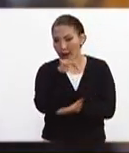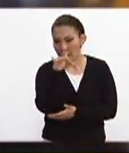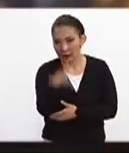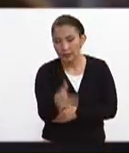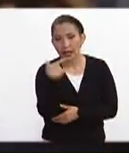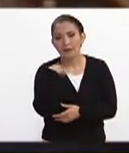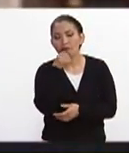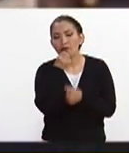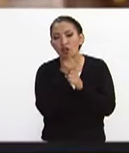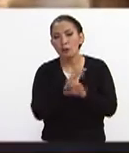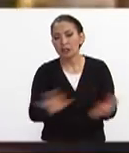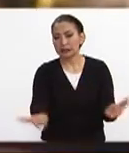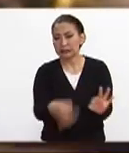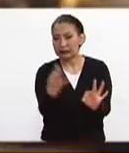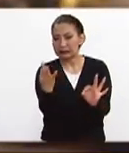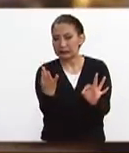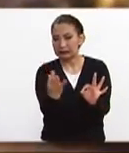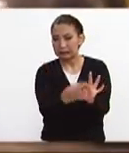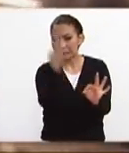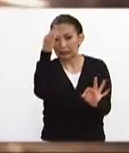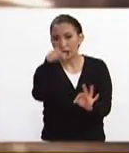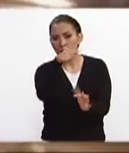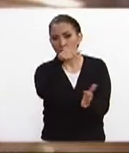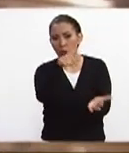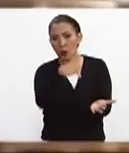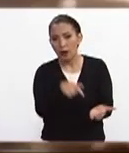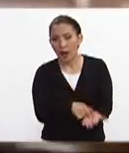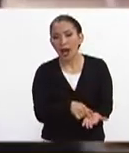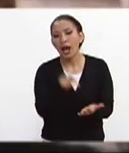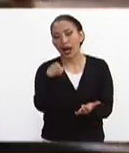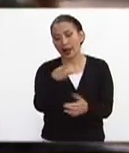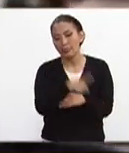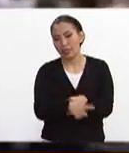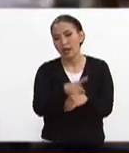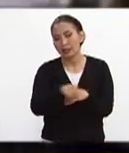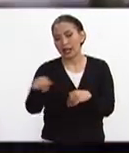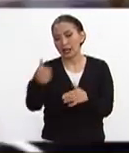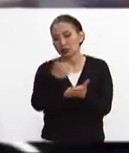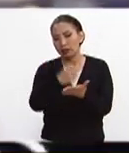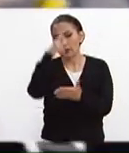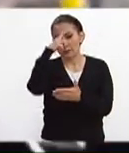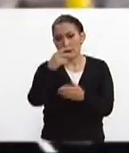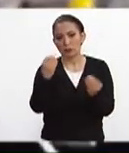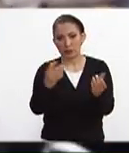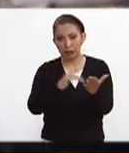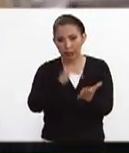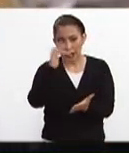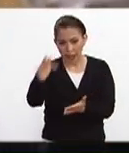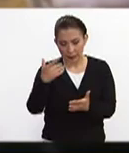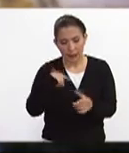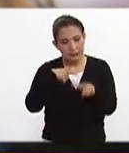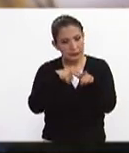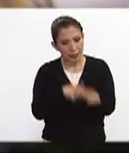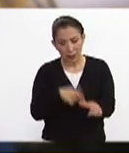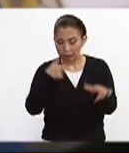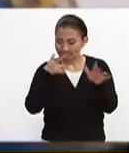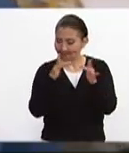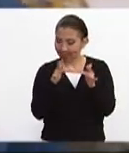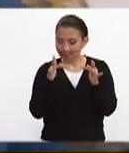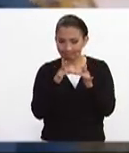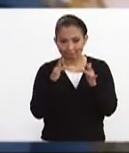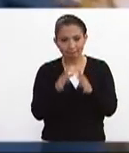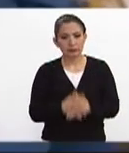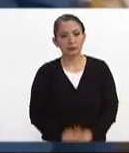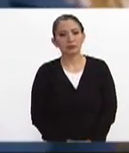por esta información oportuna desde este lugar afectado aquí en la Ciudad de México muchas gracias y estamos en permanente